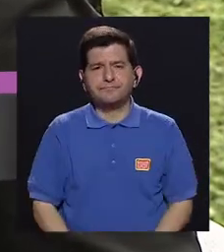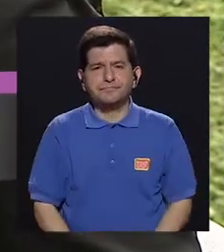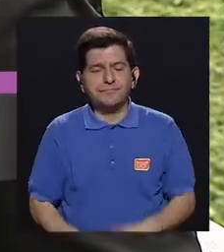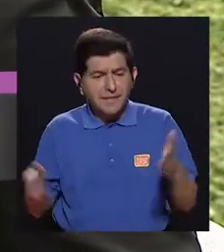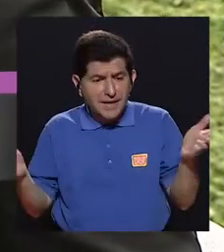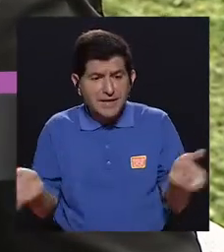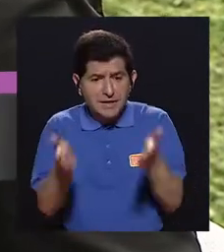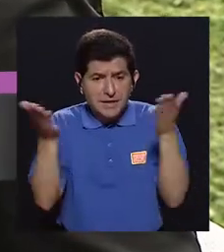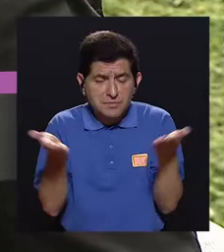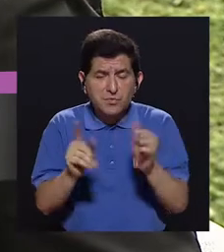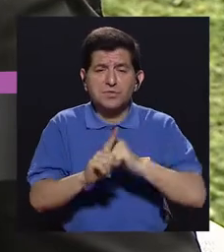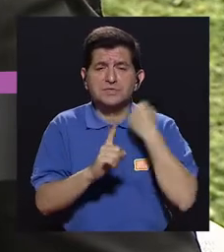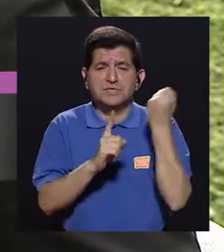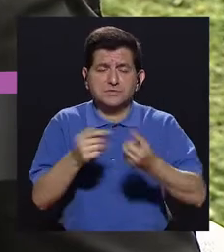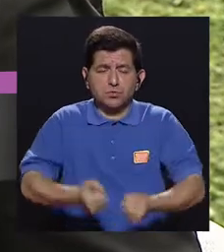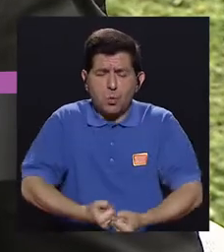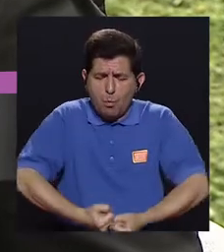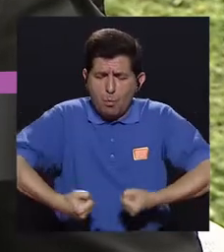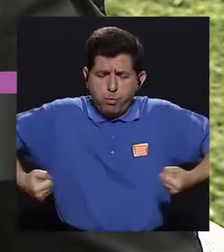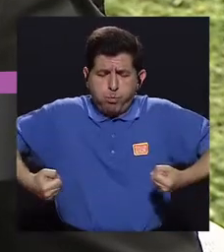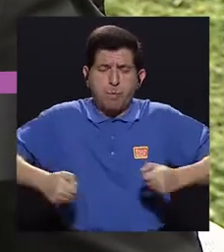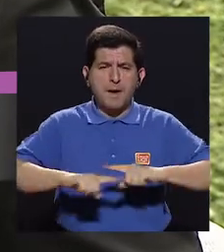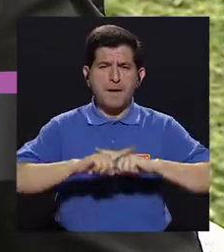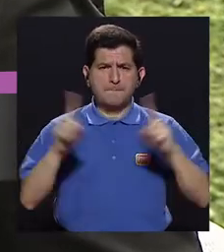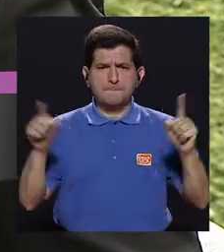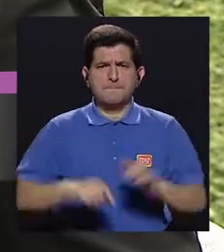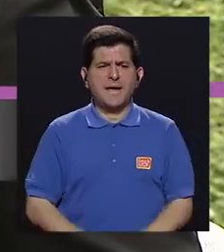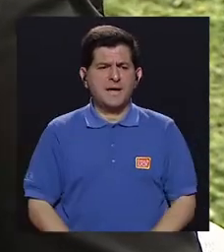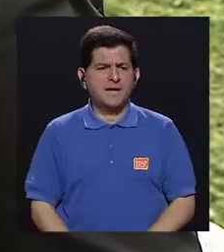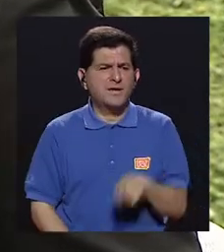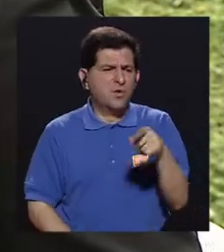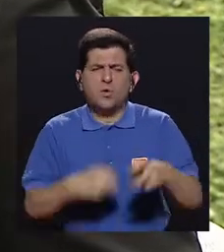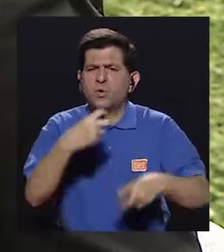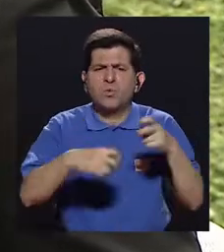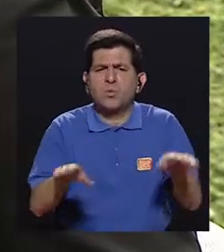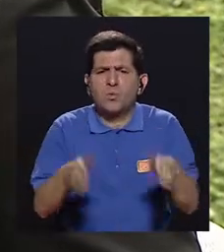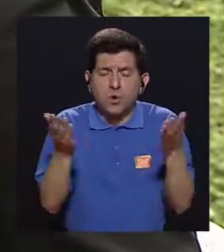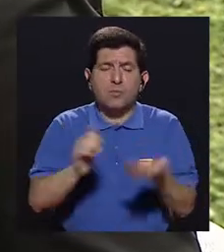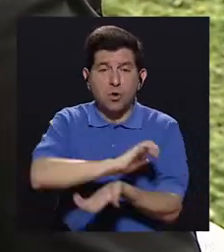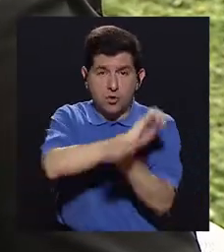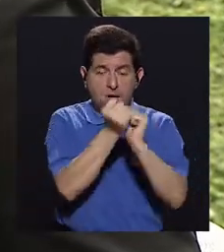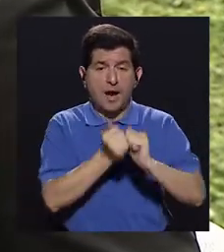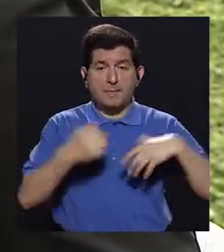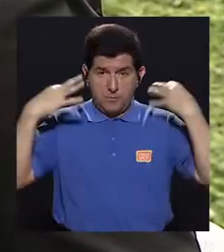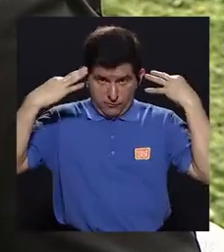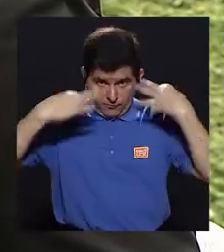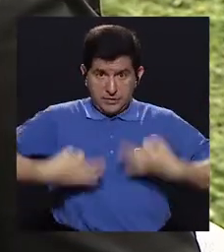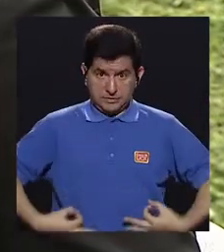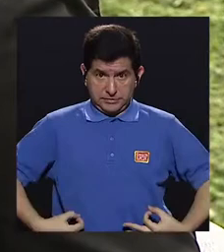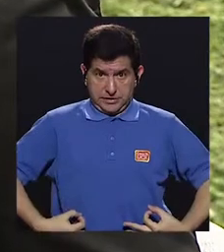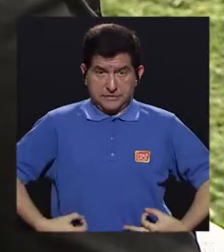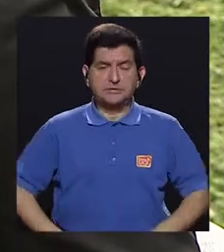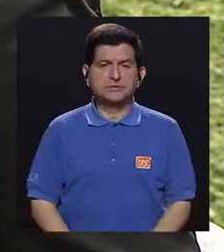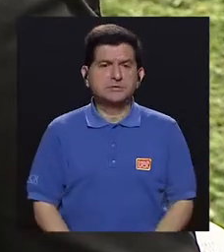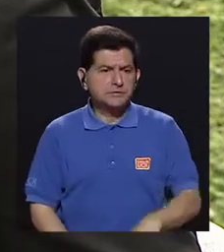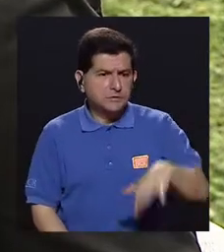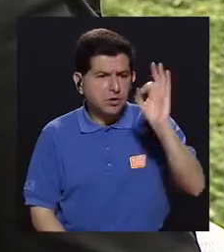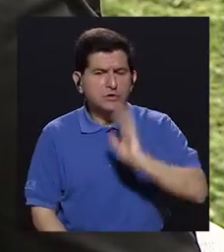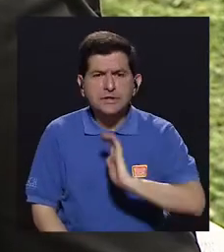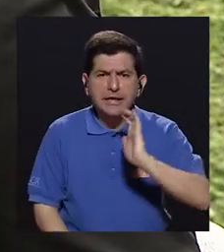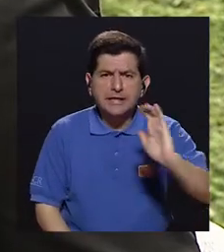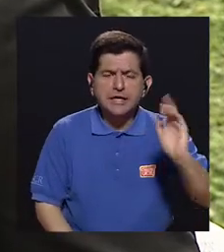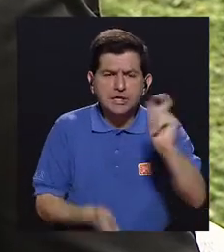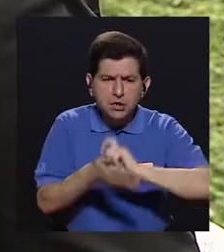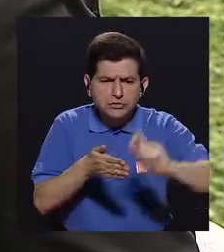un impulsor de la obesidad. ¿Pero qué es lo que les causa los niños? Bueno, hay transformaciones fisiológicas, ¿verdad? Hemos